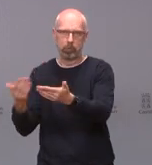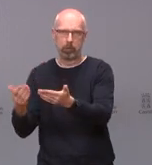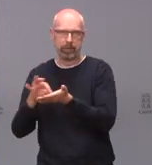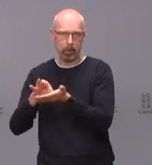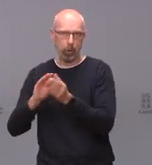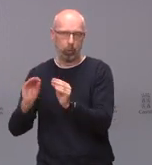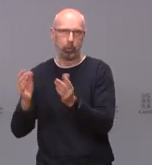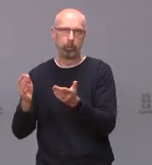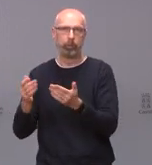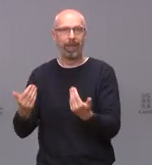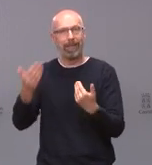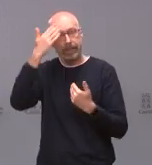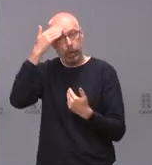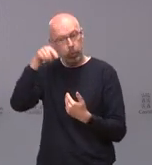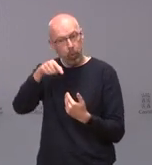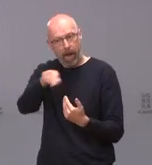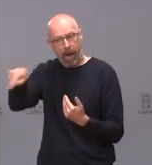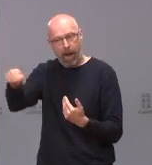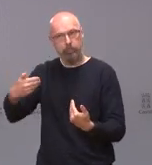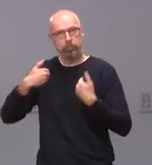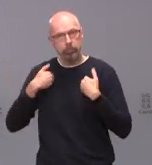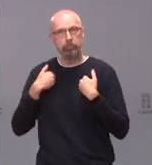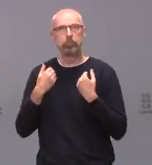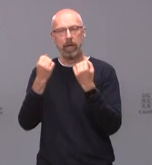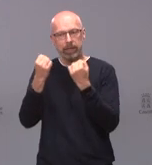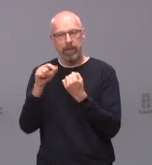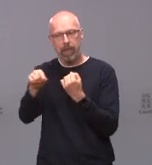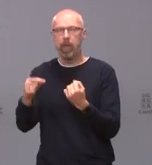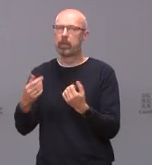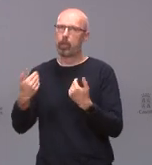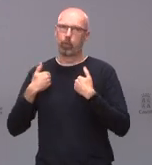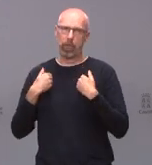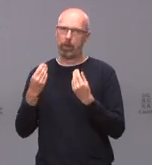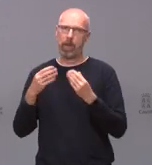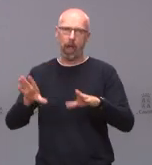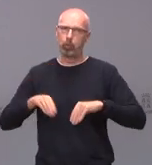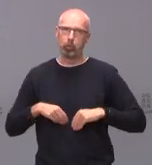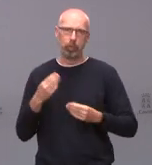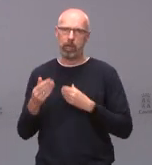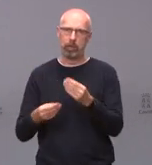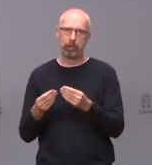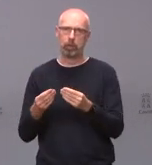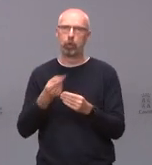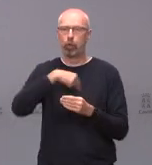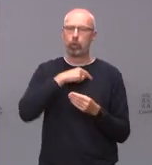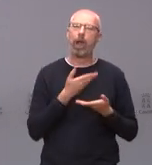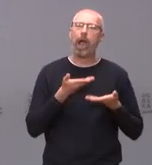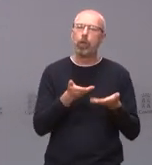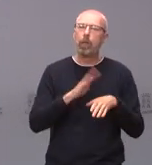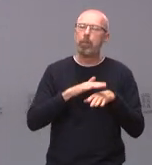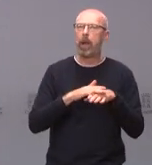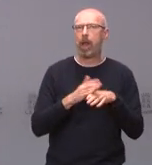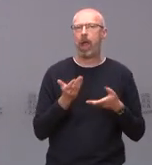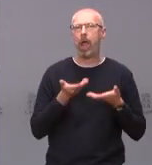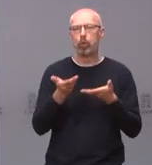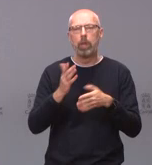titulares son los que tienen que asumir la responsabilidad presupuestaria de hacer efectivo el servicio esto es una ayuda a la implantación bueno pues dentro de los esfuerzos